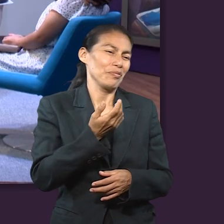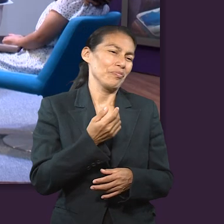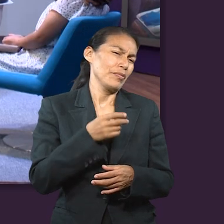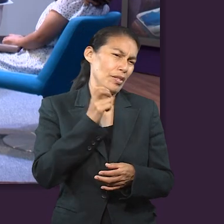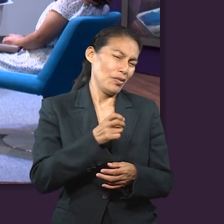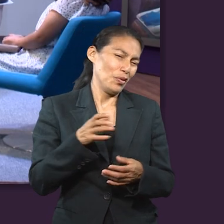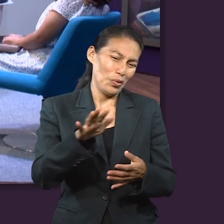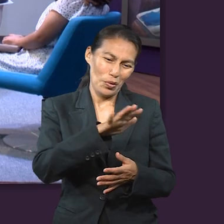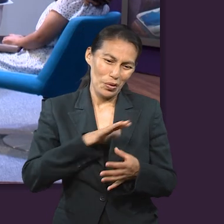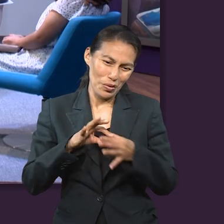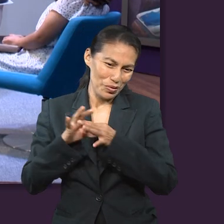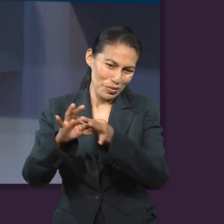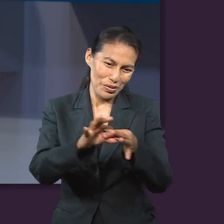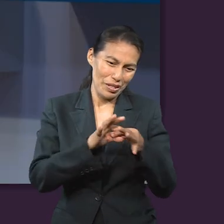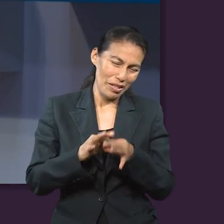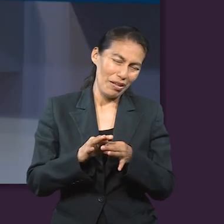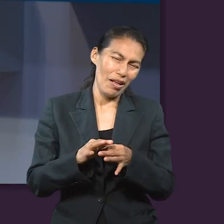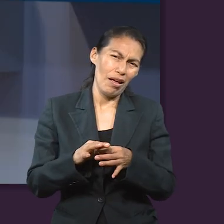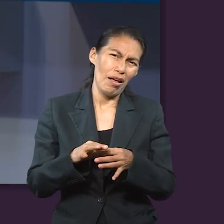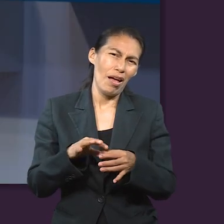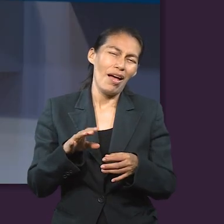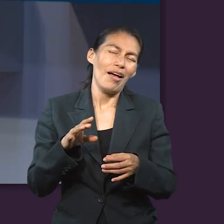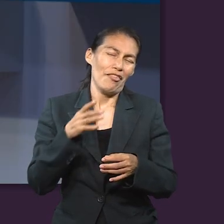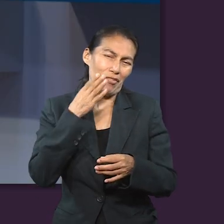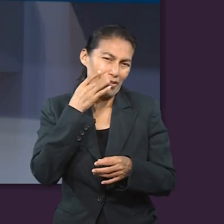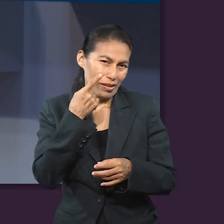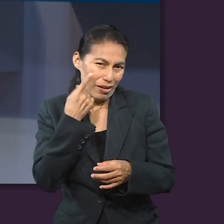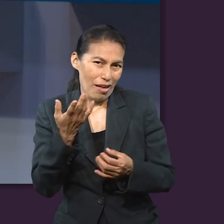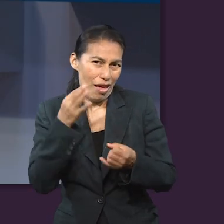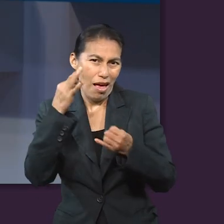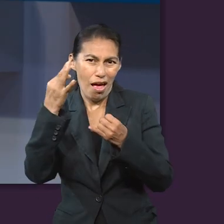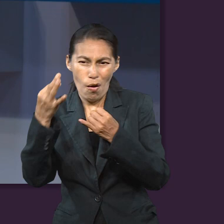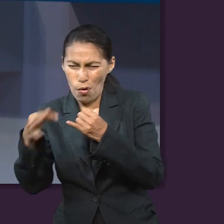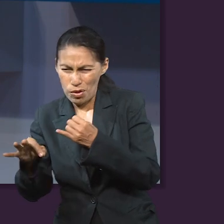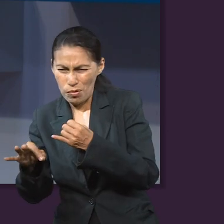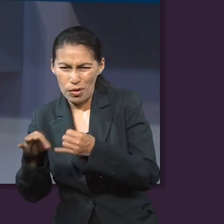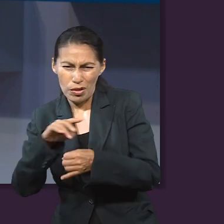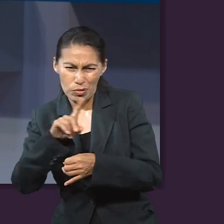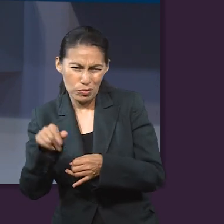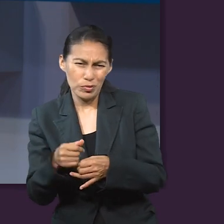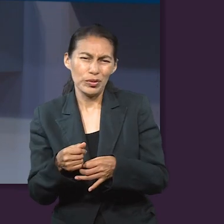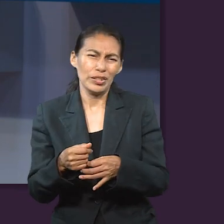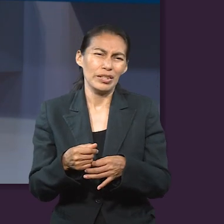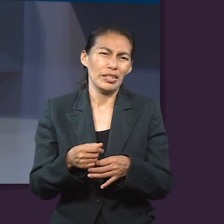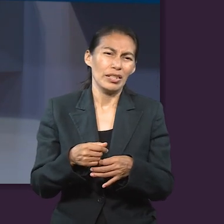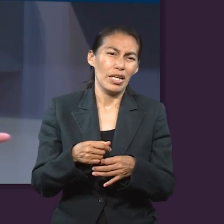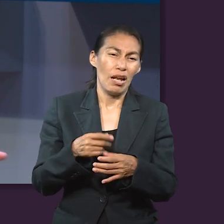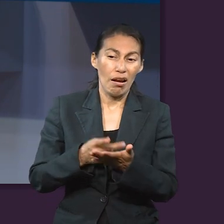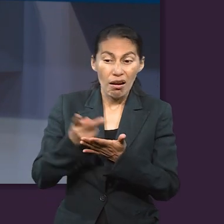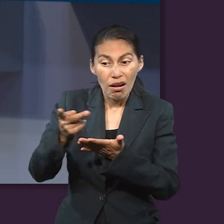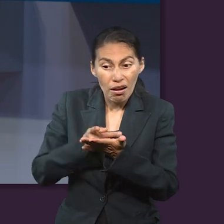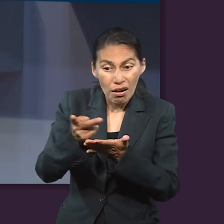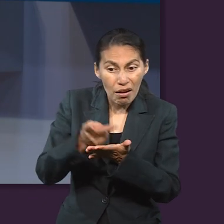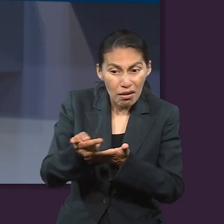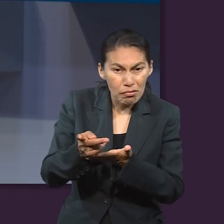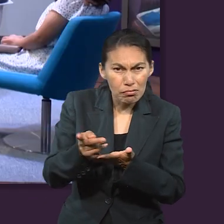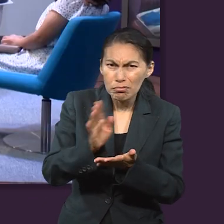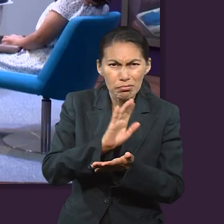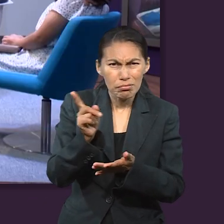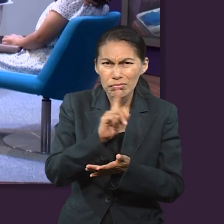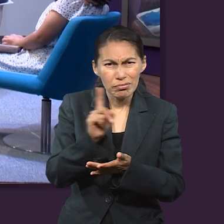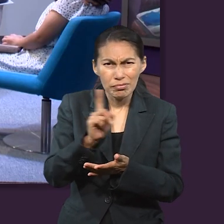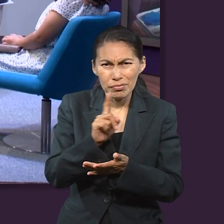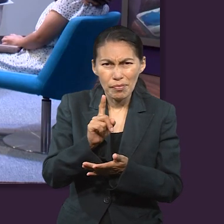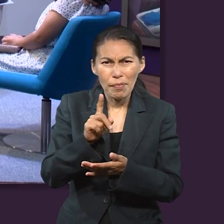estudiar. Y eso nos hacía más unidos, porque al final del día, él eventualmente dejó de darnos regalos y nosotros lo